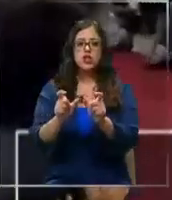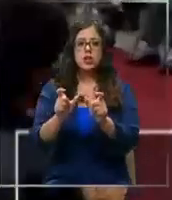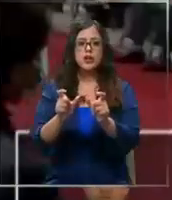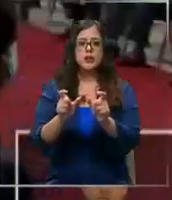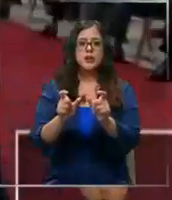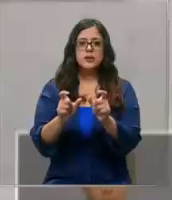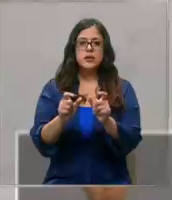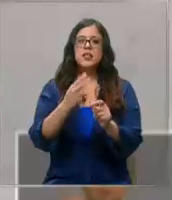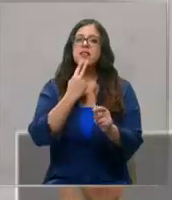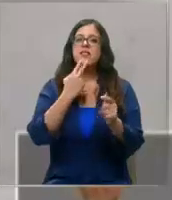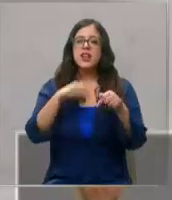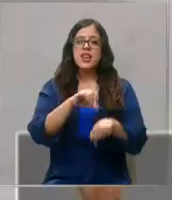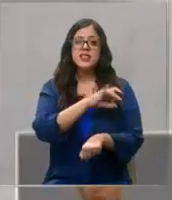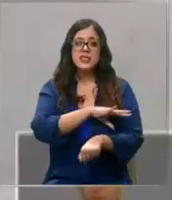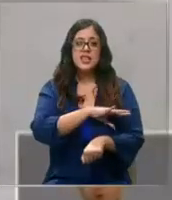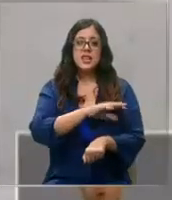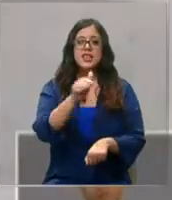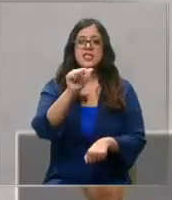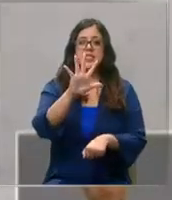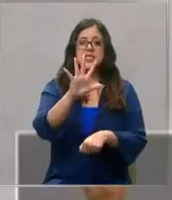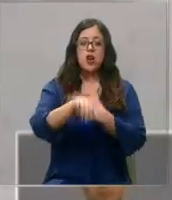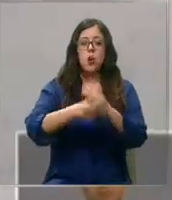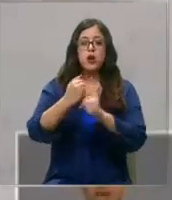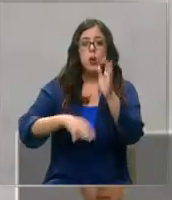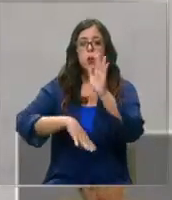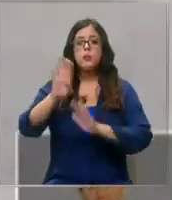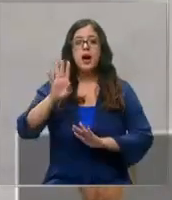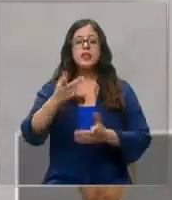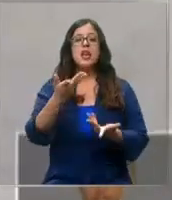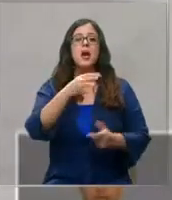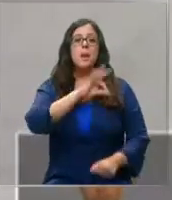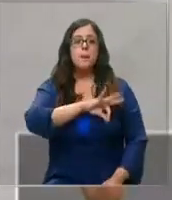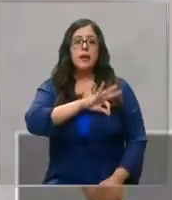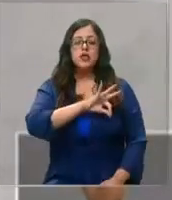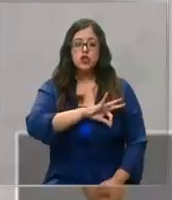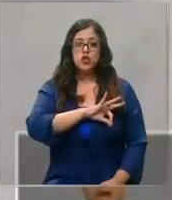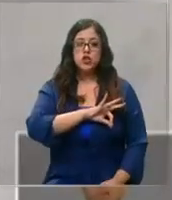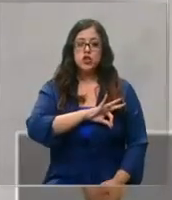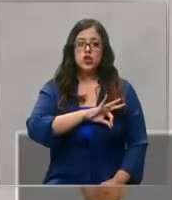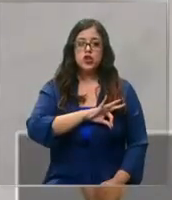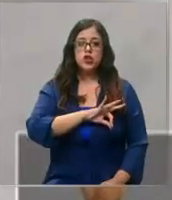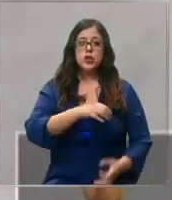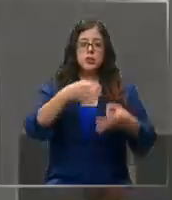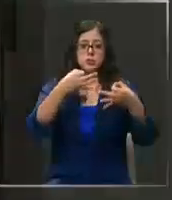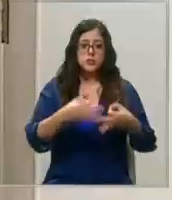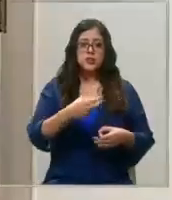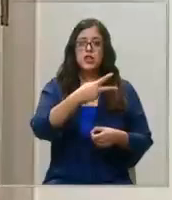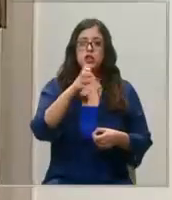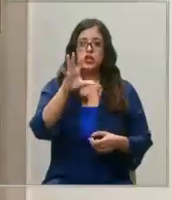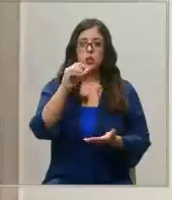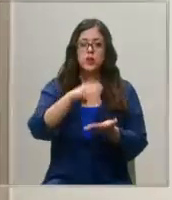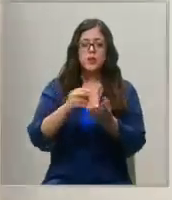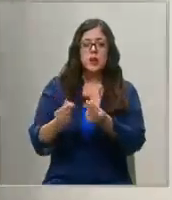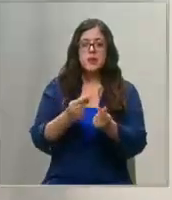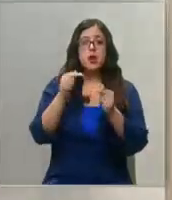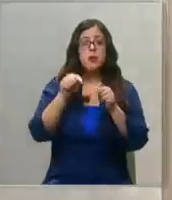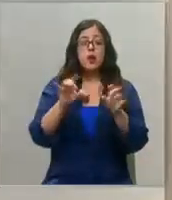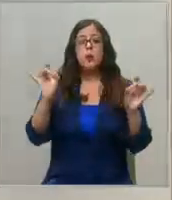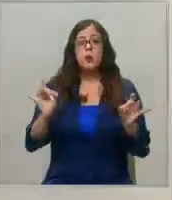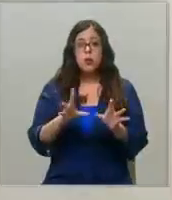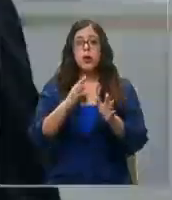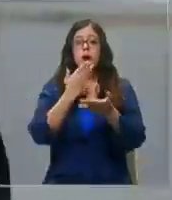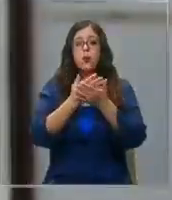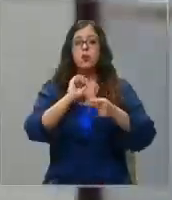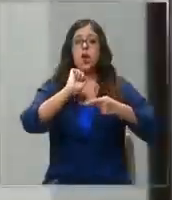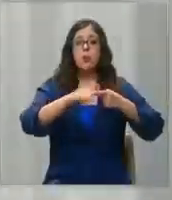años o más, tendrá derecho a una pensión básica garantizada por el Estado de al menos 250.000 pesos. Pero eso podría llegar a ocurrir una